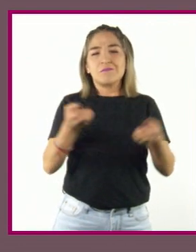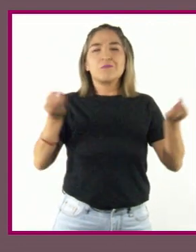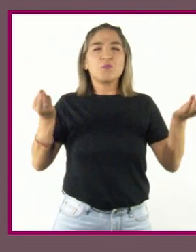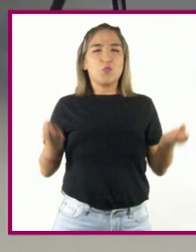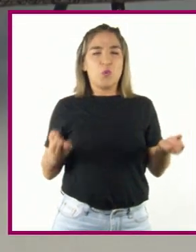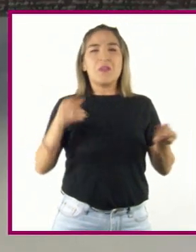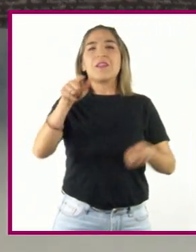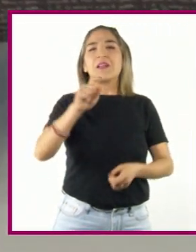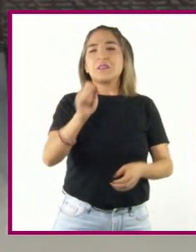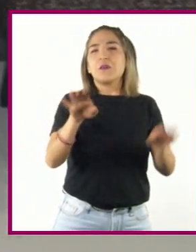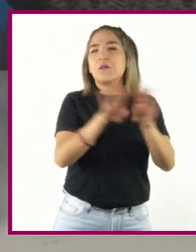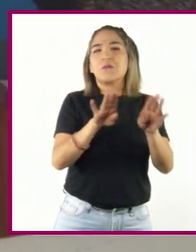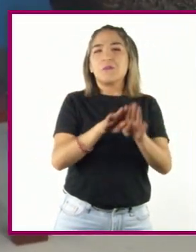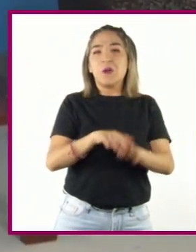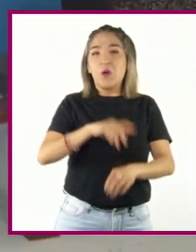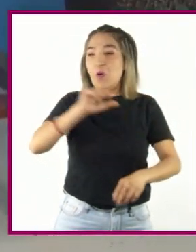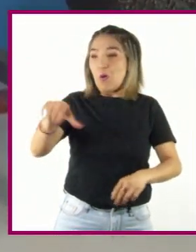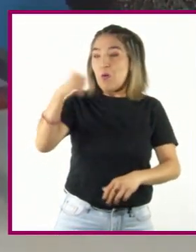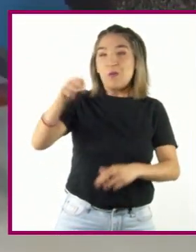religiones.